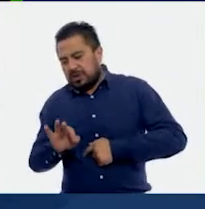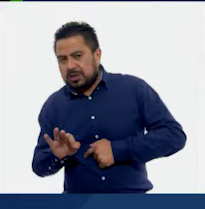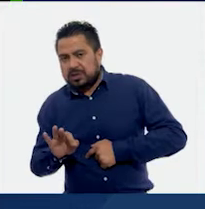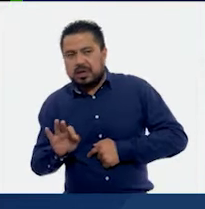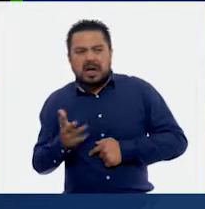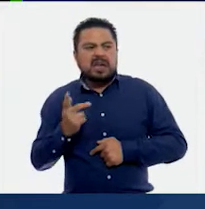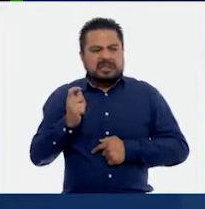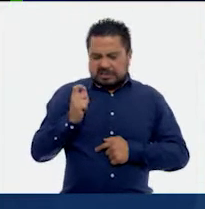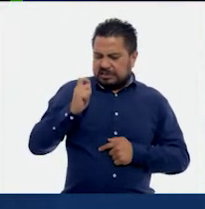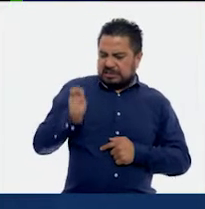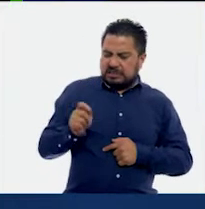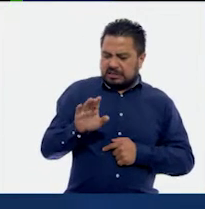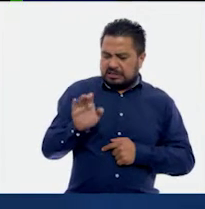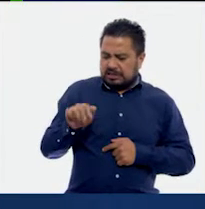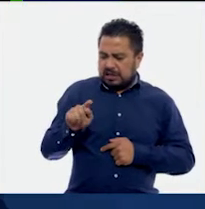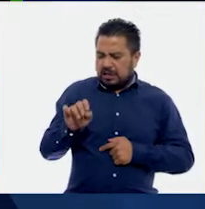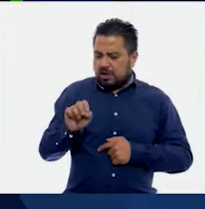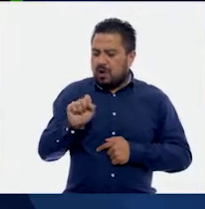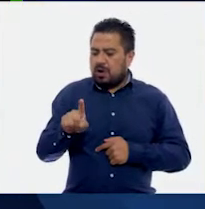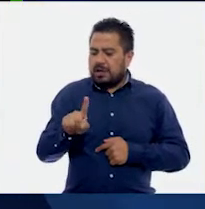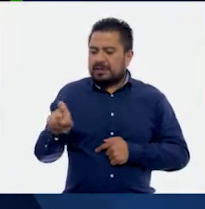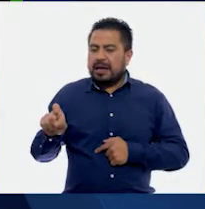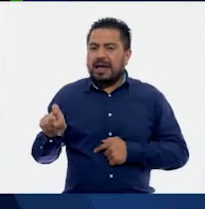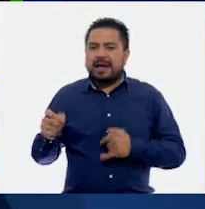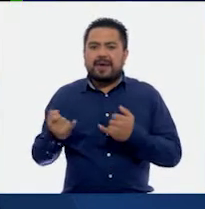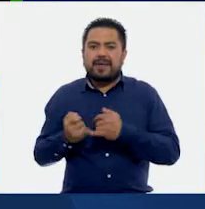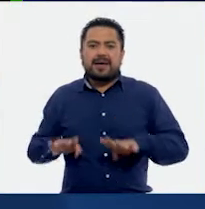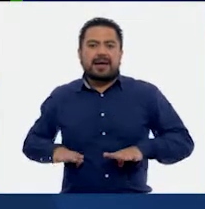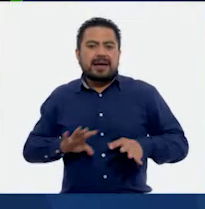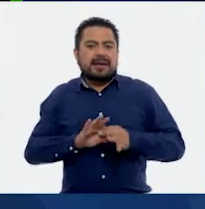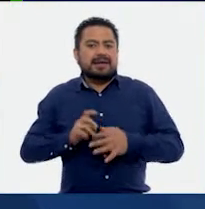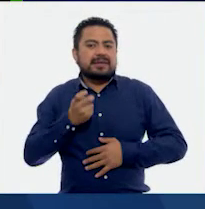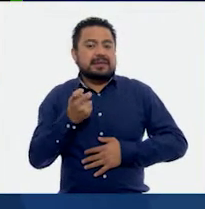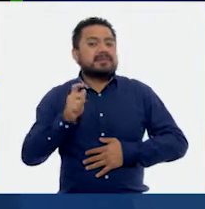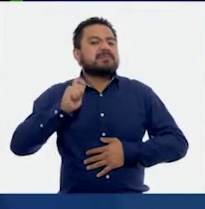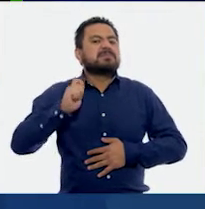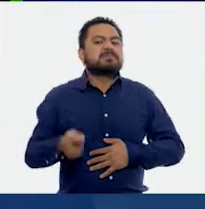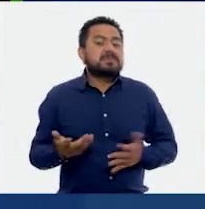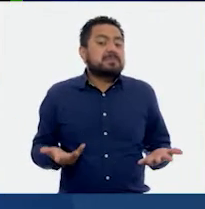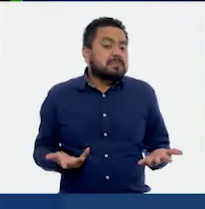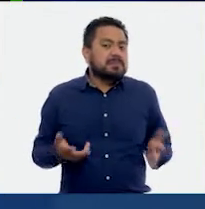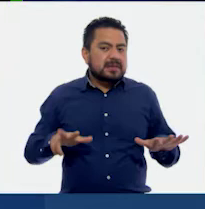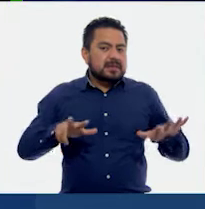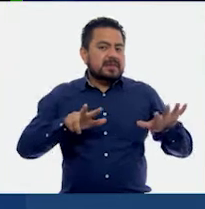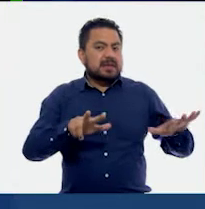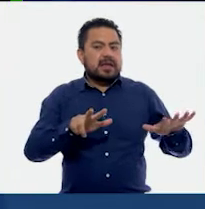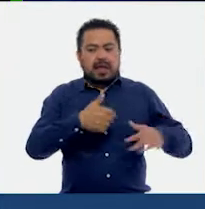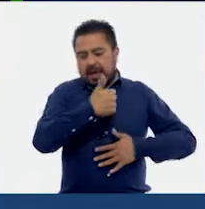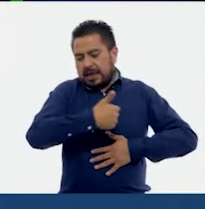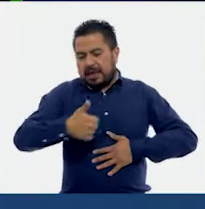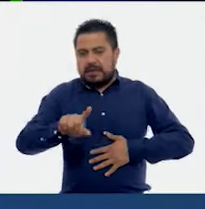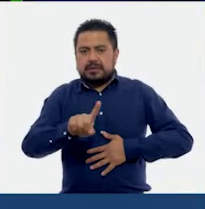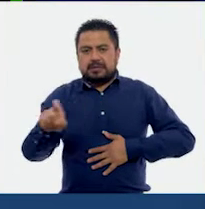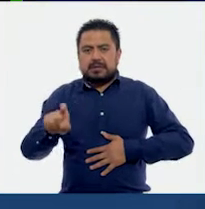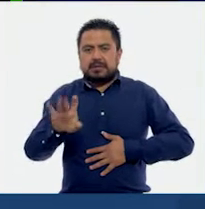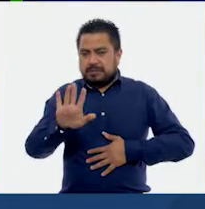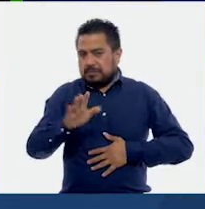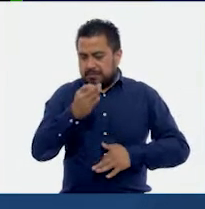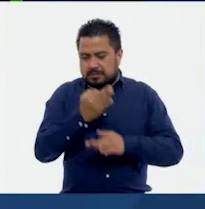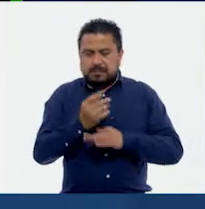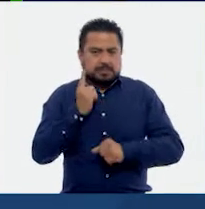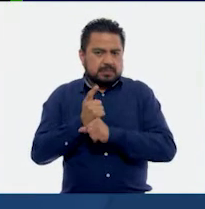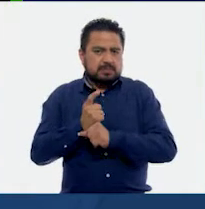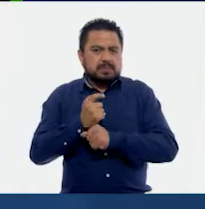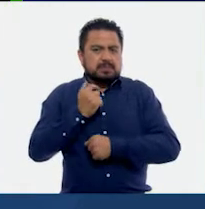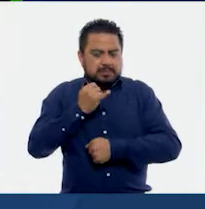100 significa lo mismo que 100, entonces esto significa literalmente 18 por cada 100. Bien, dije primero que